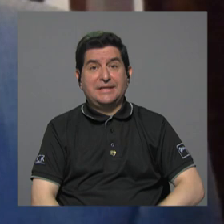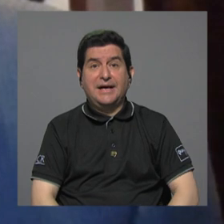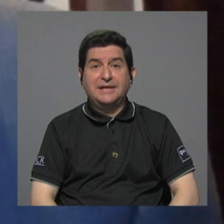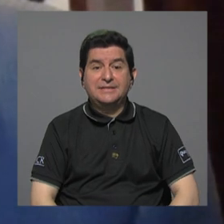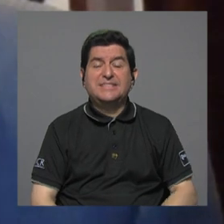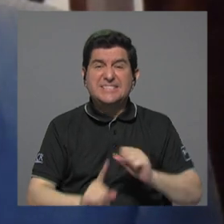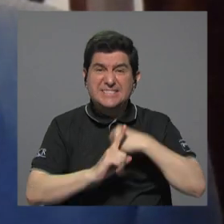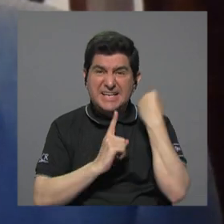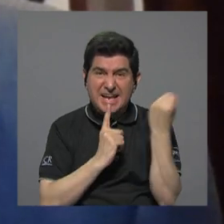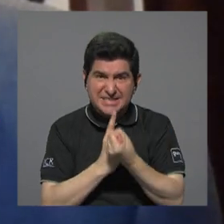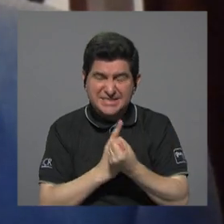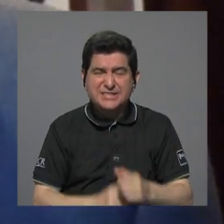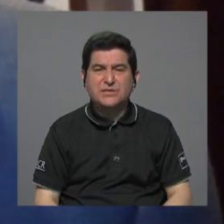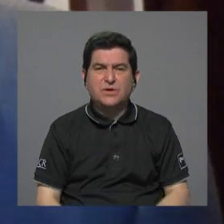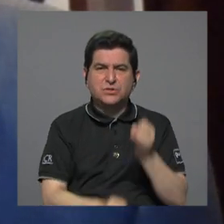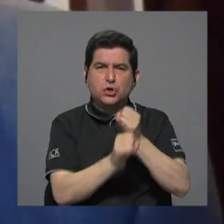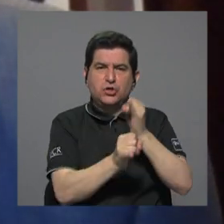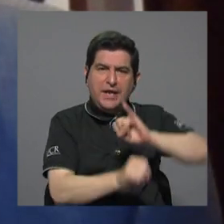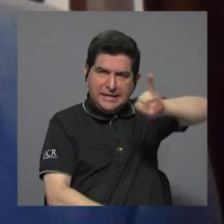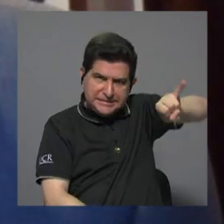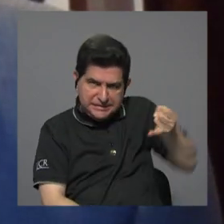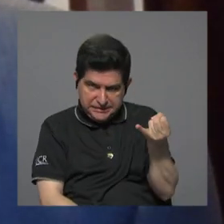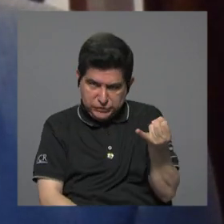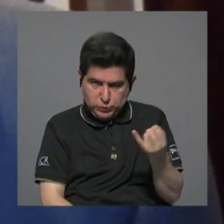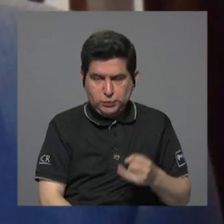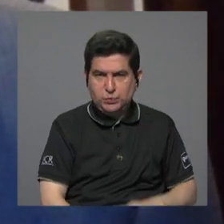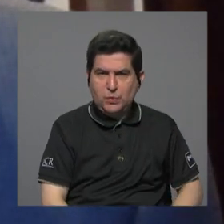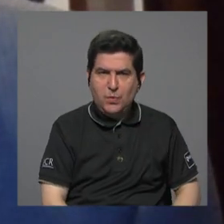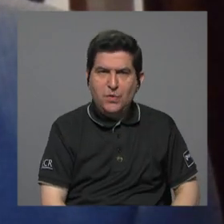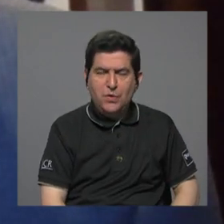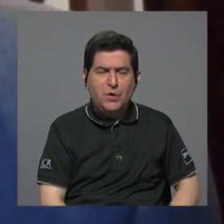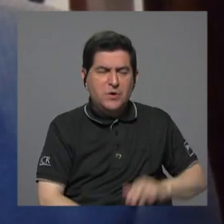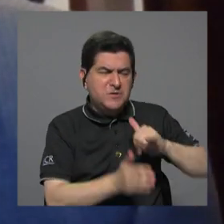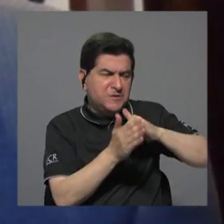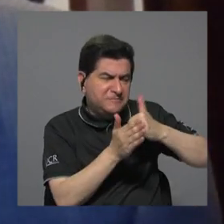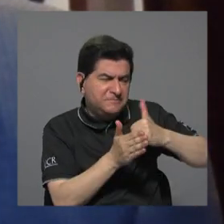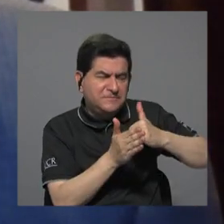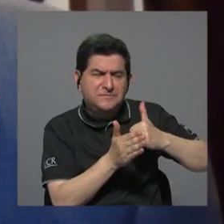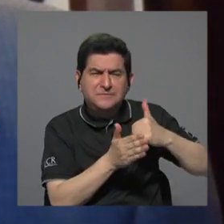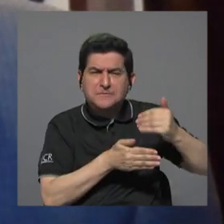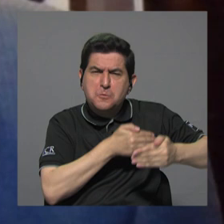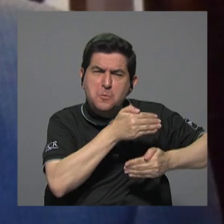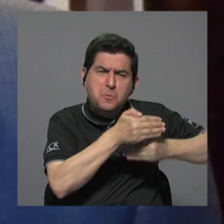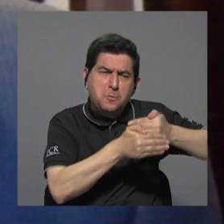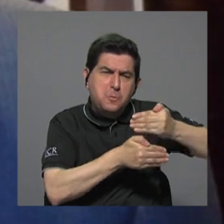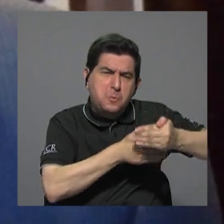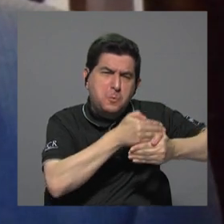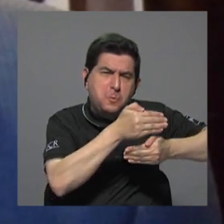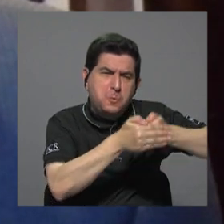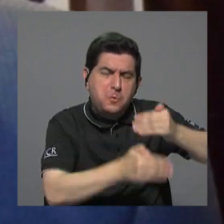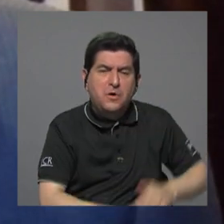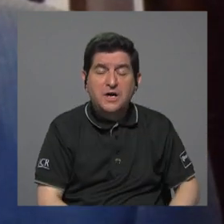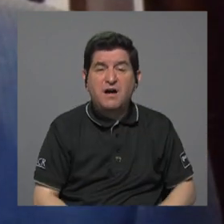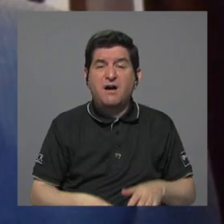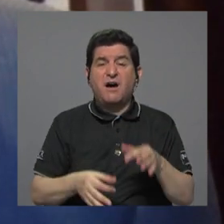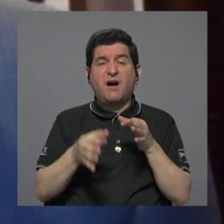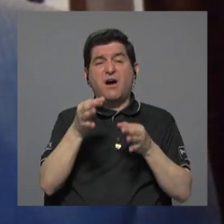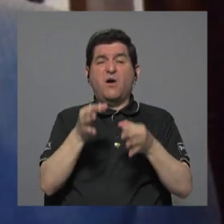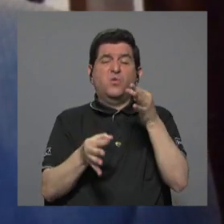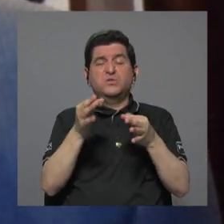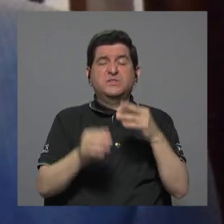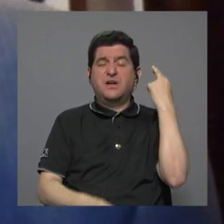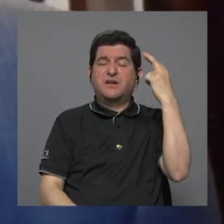la situación de UpDeva se fue debilitando poco a poco para justificar la